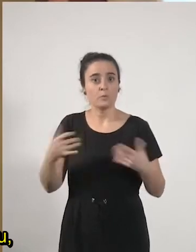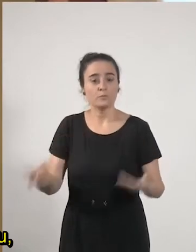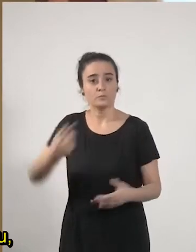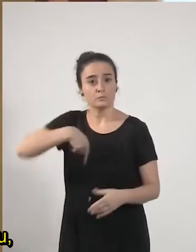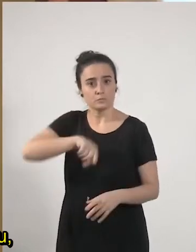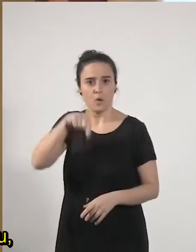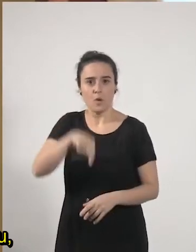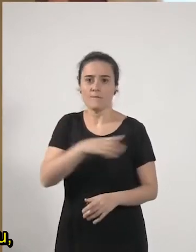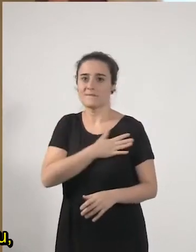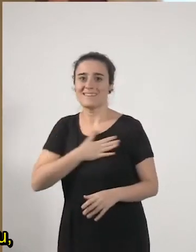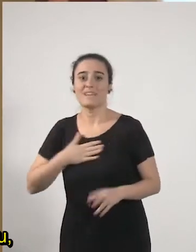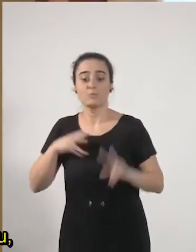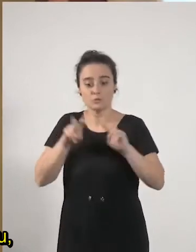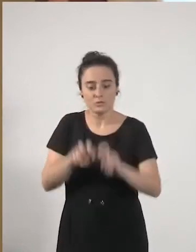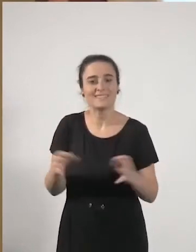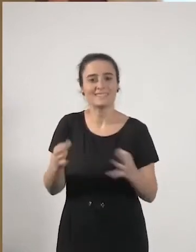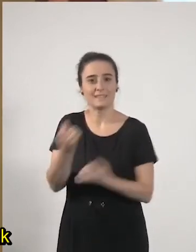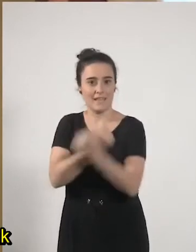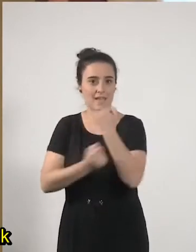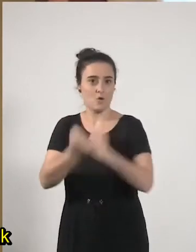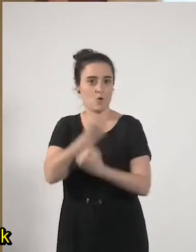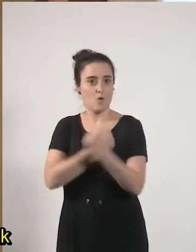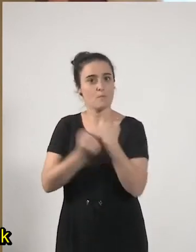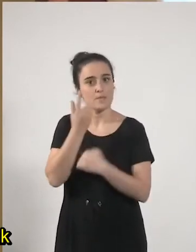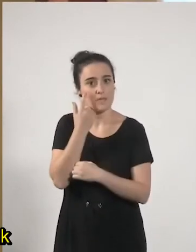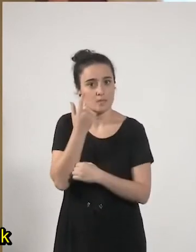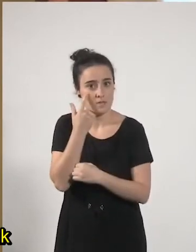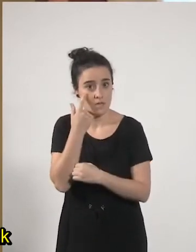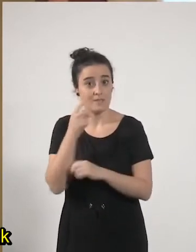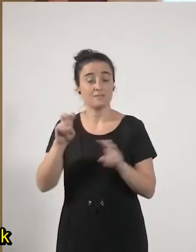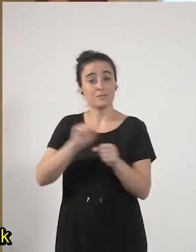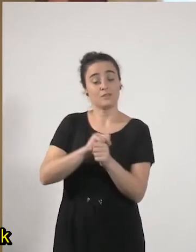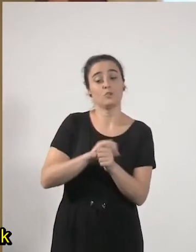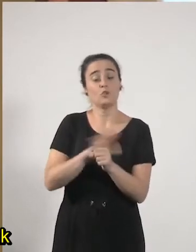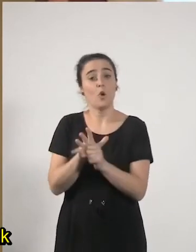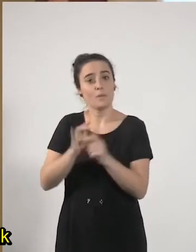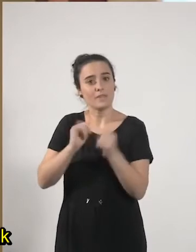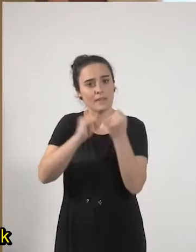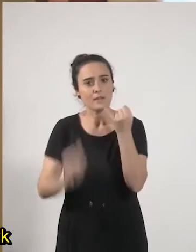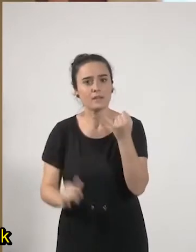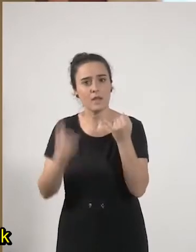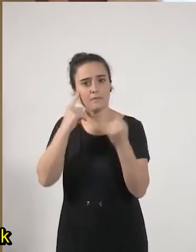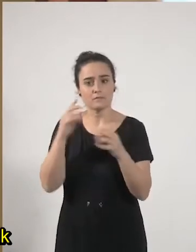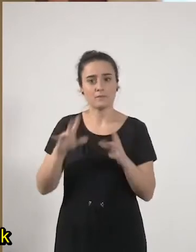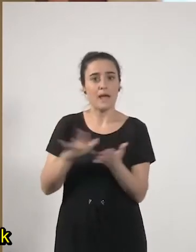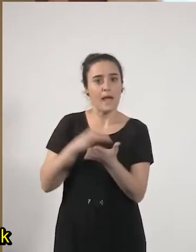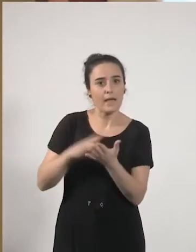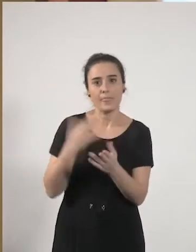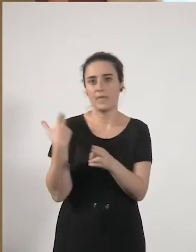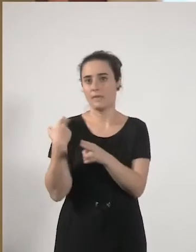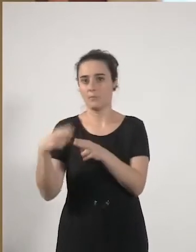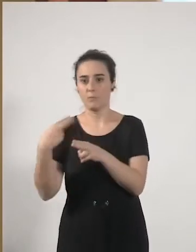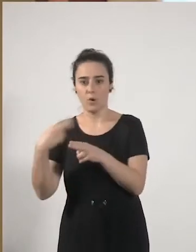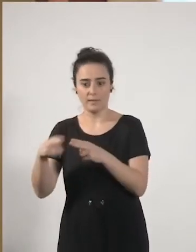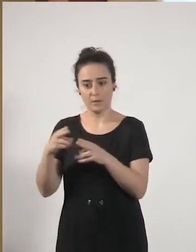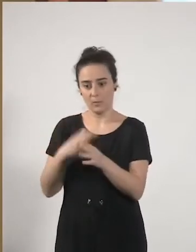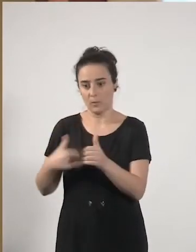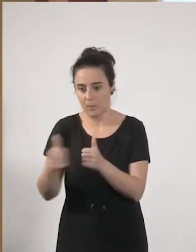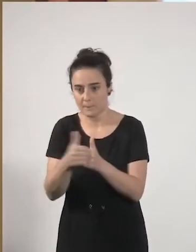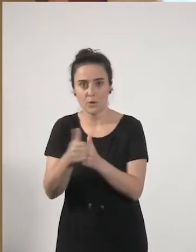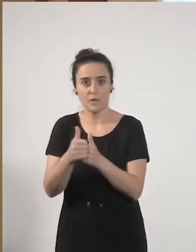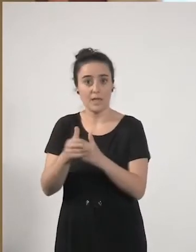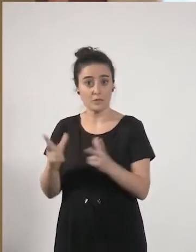azterketa ekonomiatik egingo dugu, COVID-19-krisiak agenda eta lehentasun politiko eta sozial aldatuko